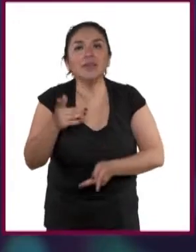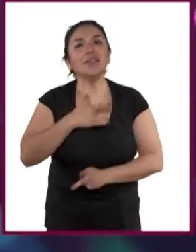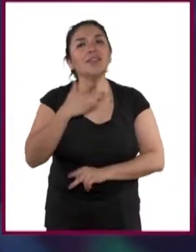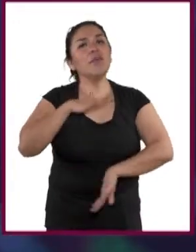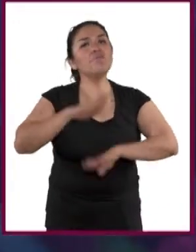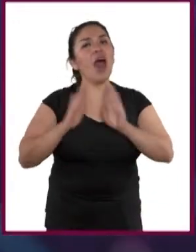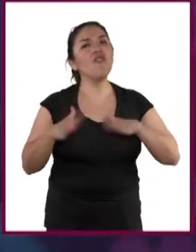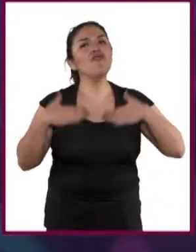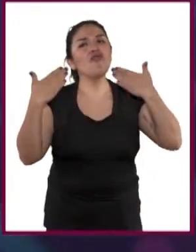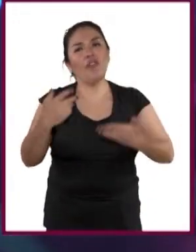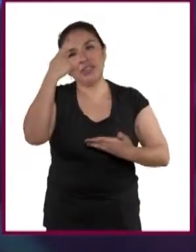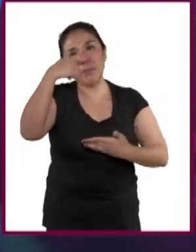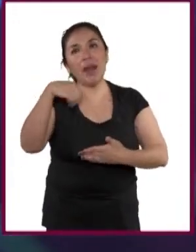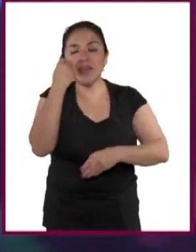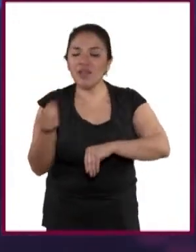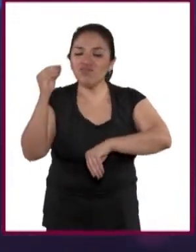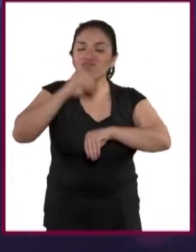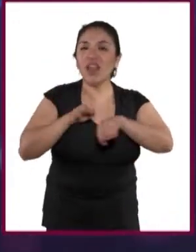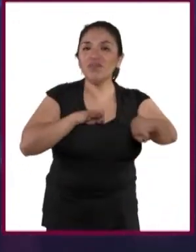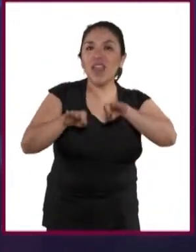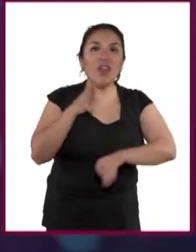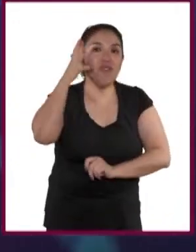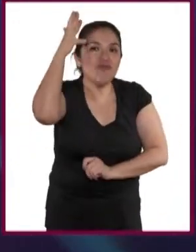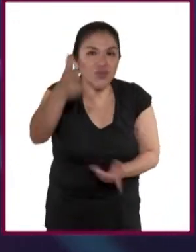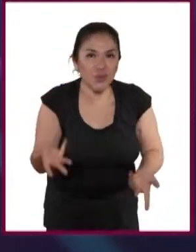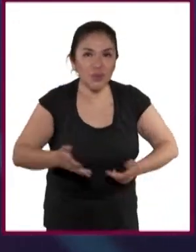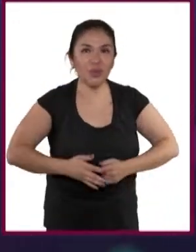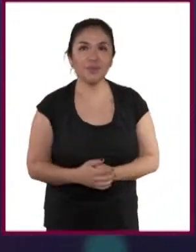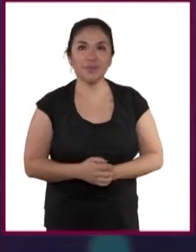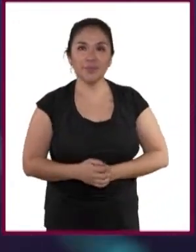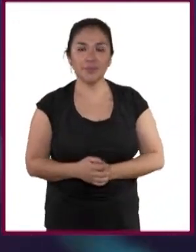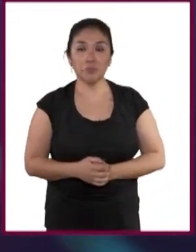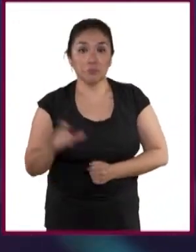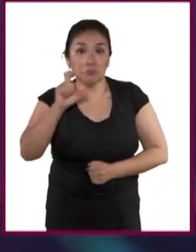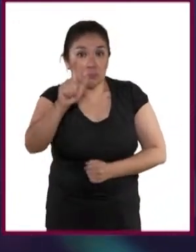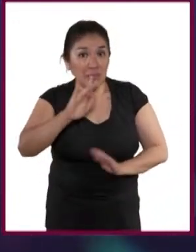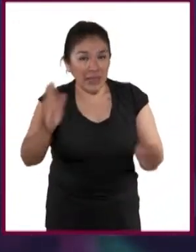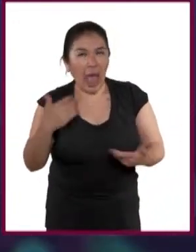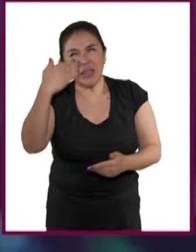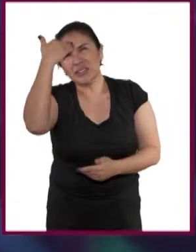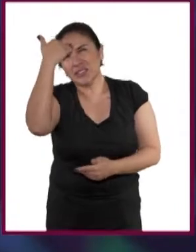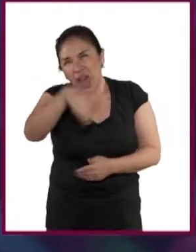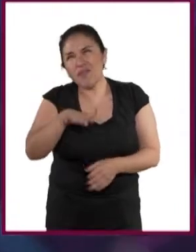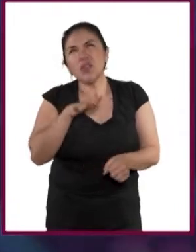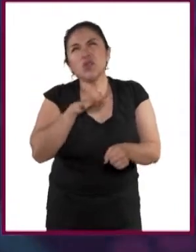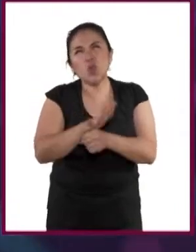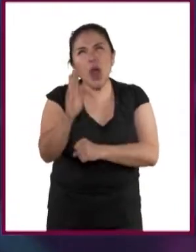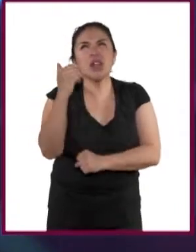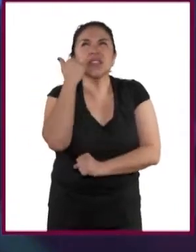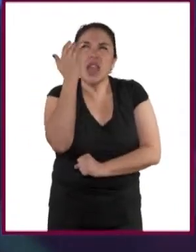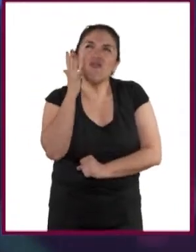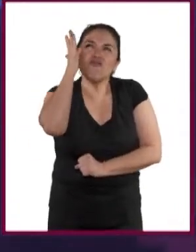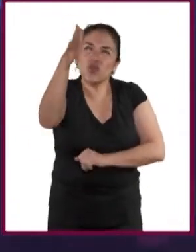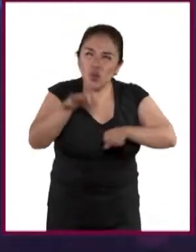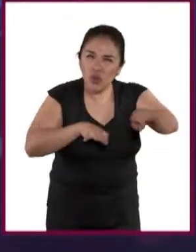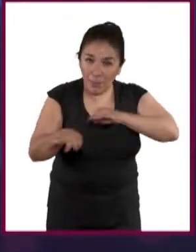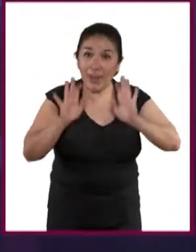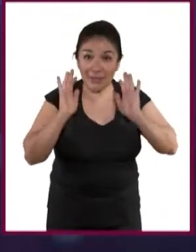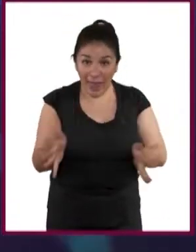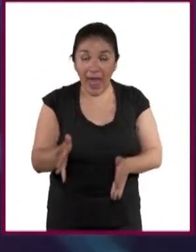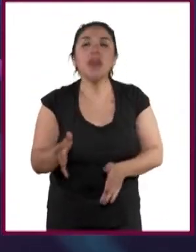a la hora de insertarse en el mundo laboral. Si ya tienen claridad del lugar o área donde desean laborar,